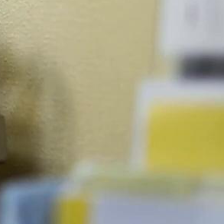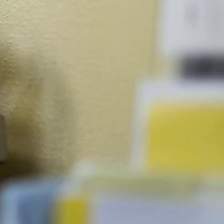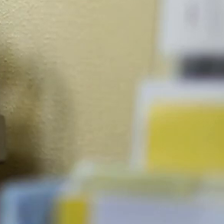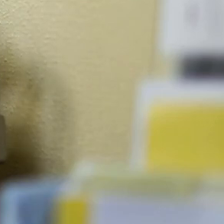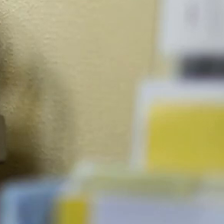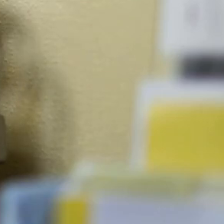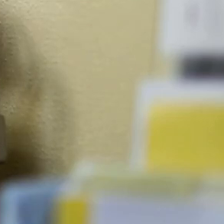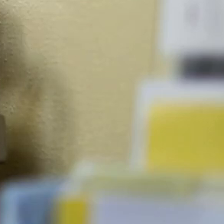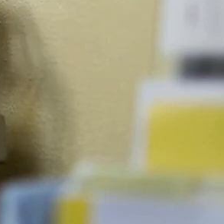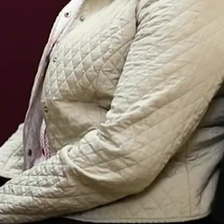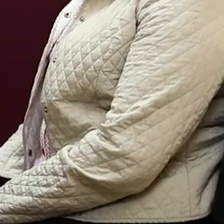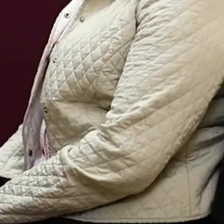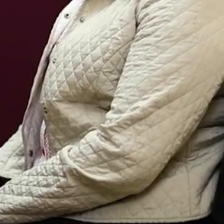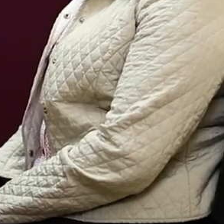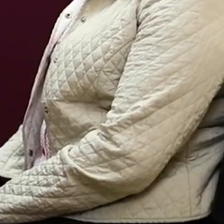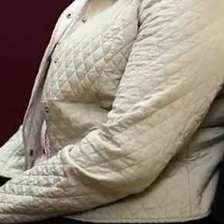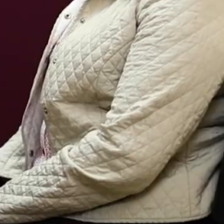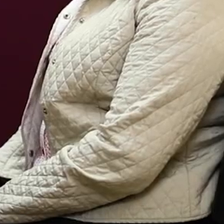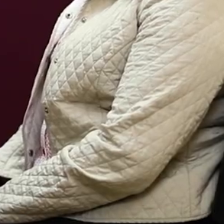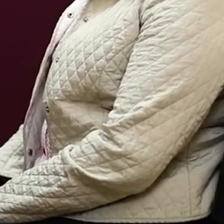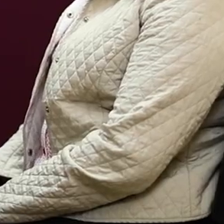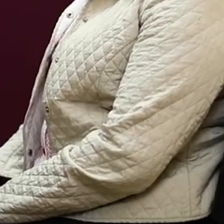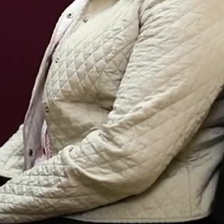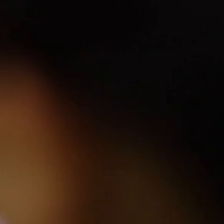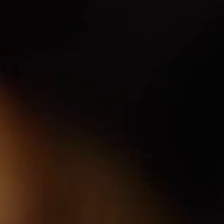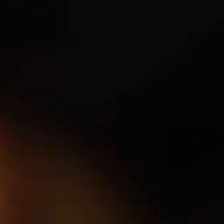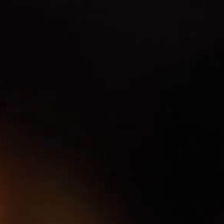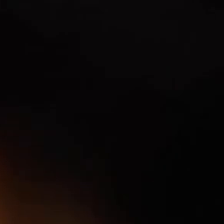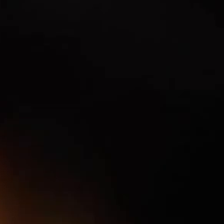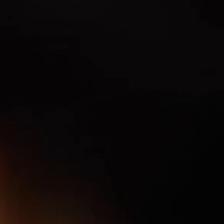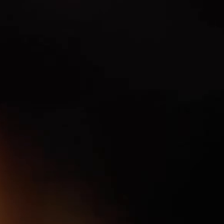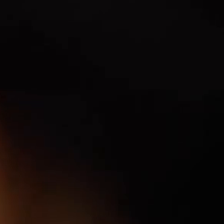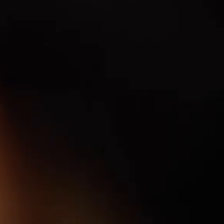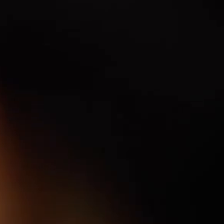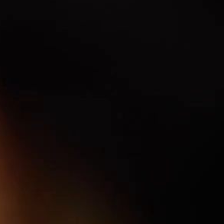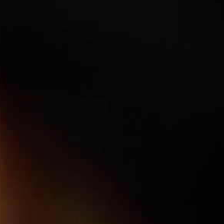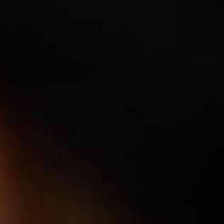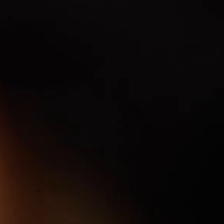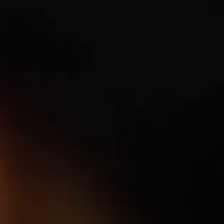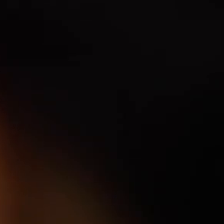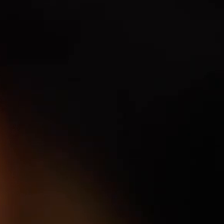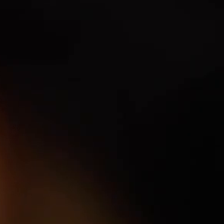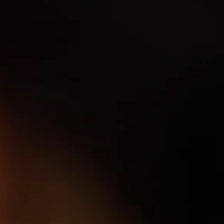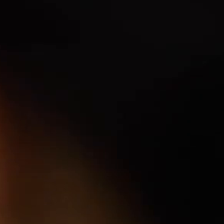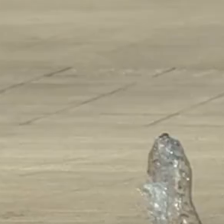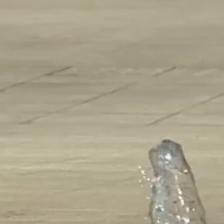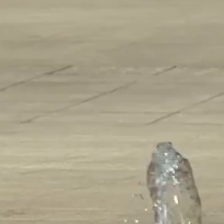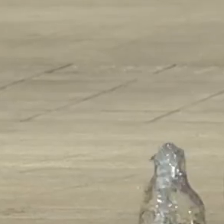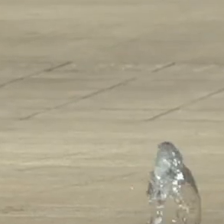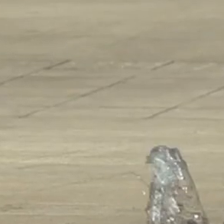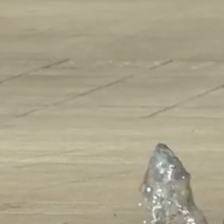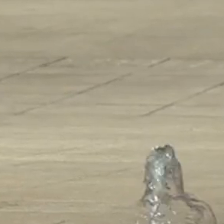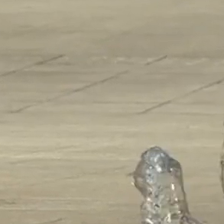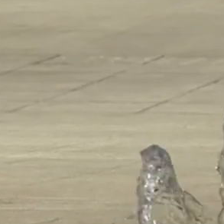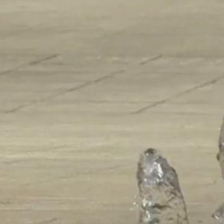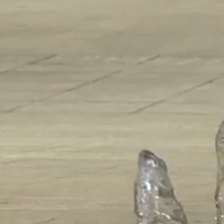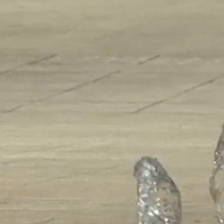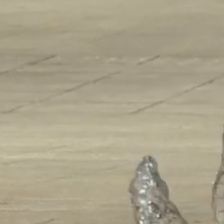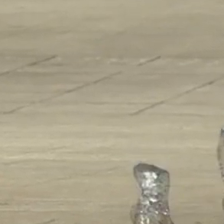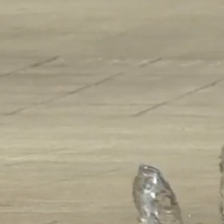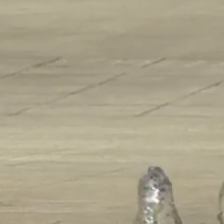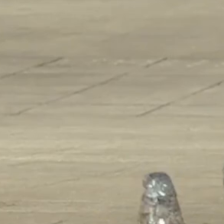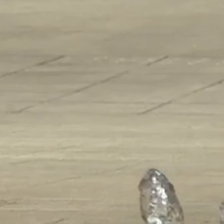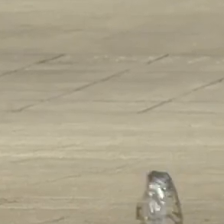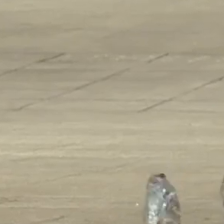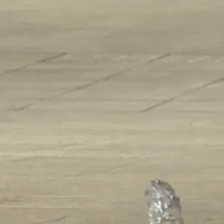moderado. Comparte esta información. Cuídate y cuida a las demás personas. Porque la vida saludable